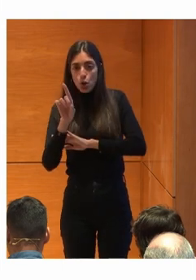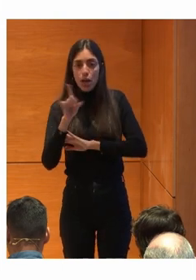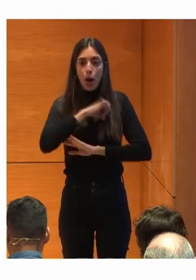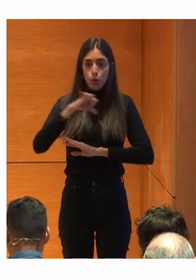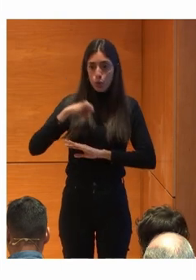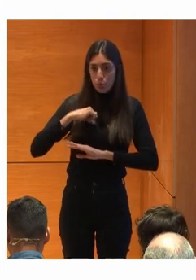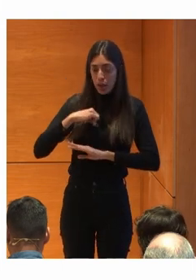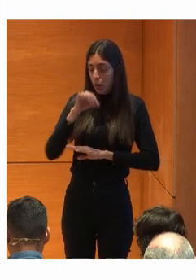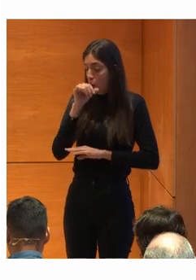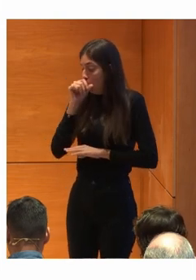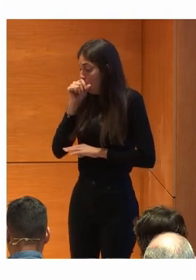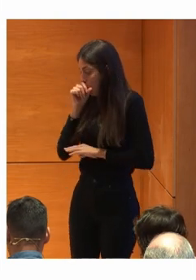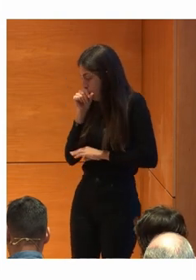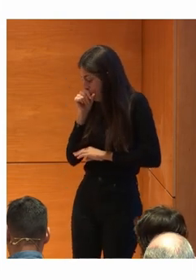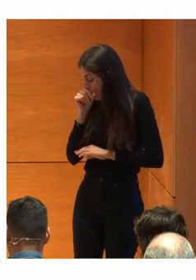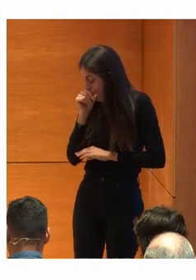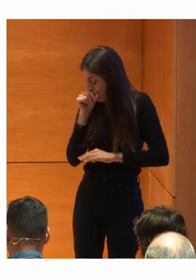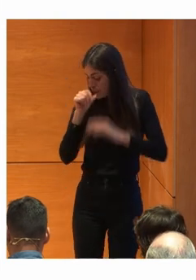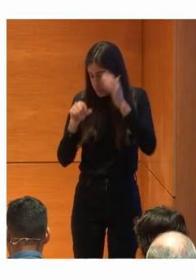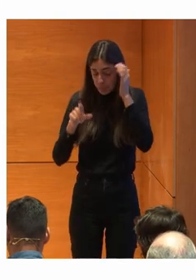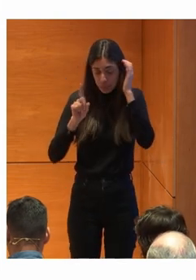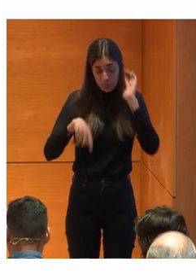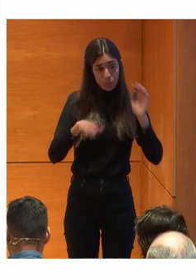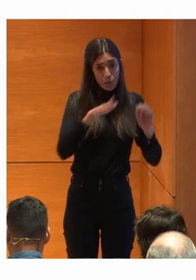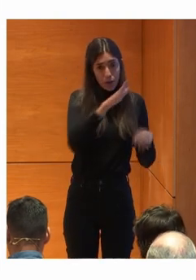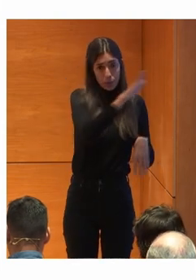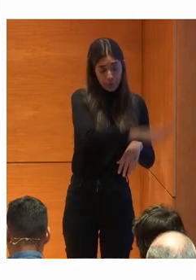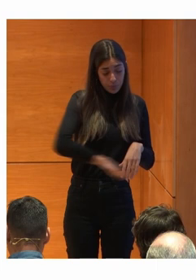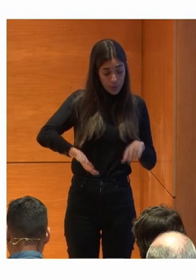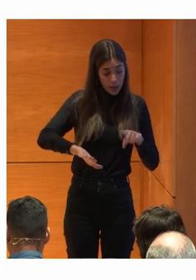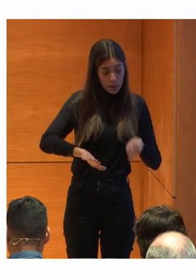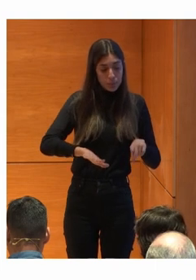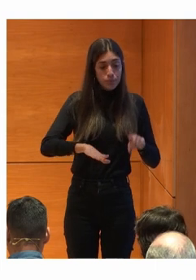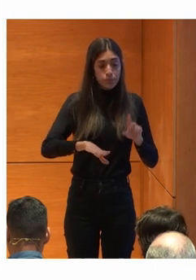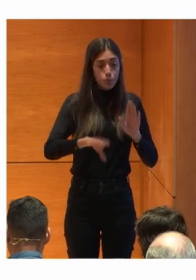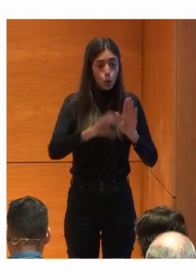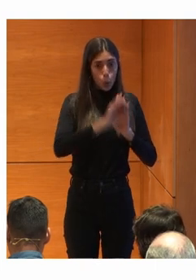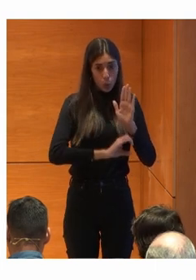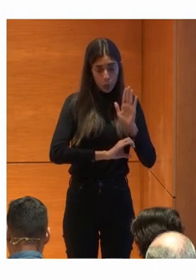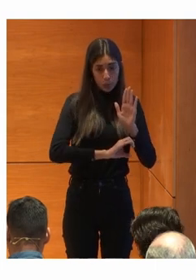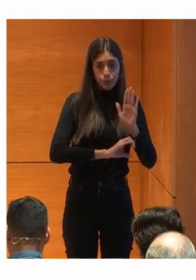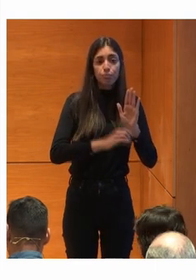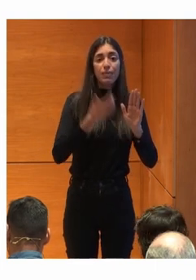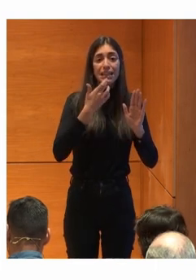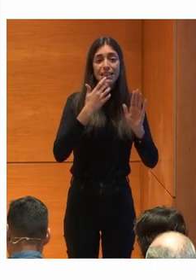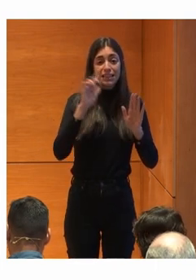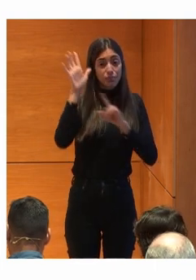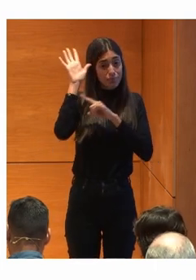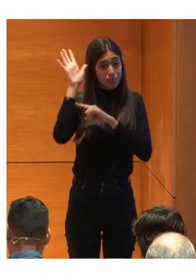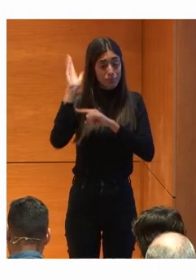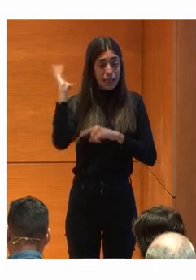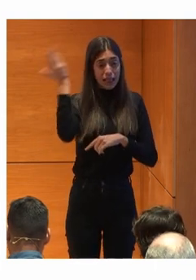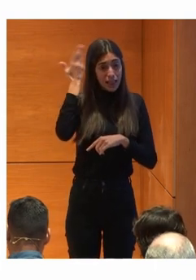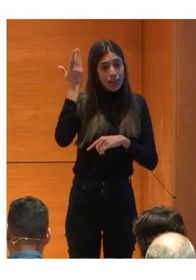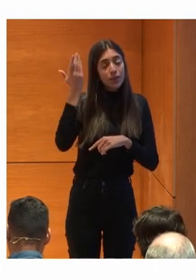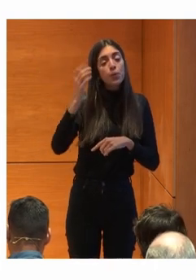autonomía Vale Y en población infantil El acceso Al currículum Por ejemplo Que en personas Con una lesión neurológica O con dificultades De movilidad Si